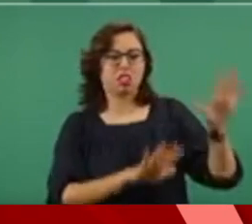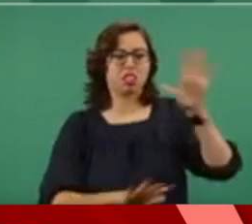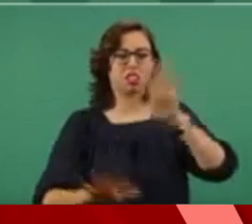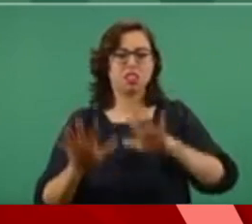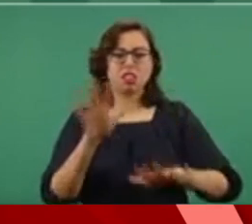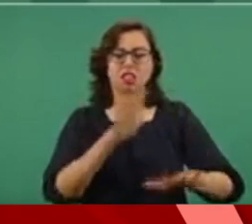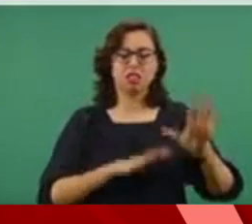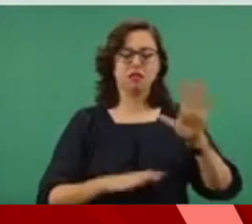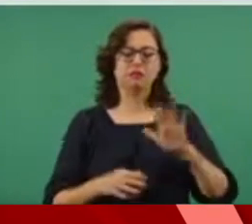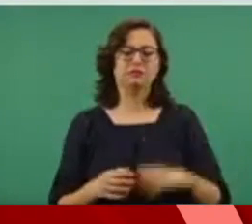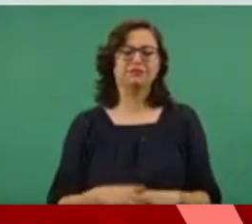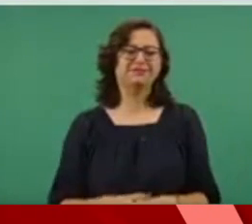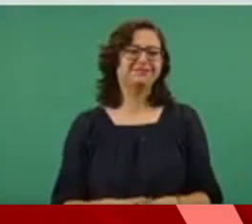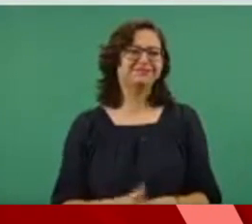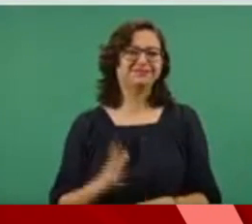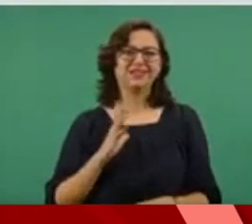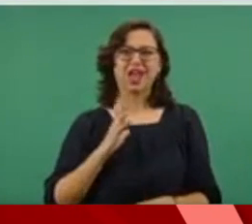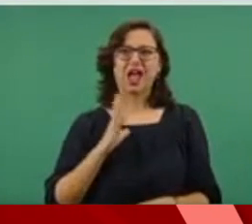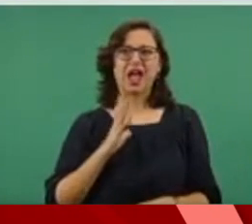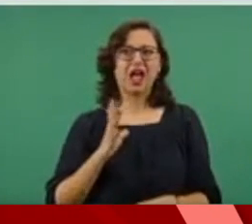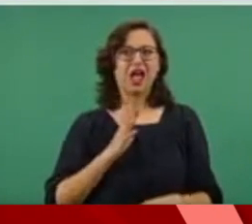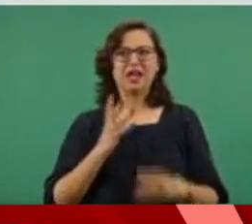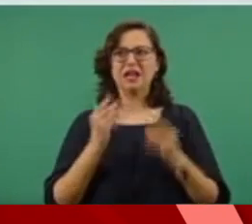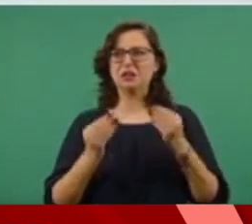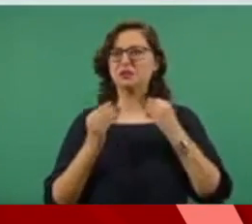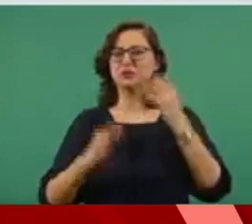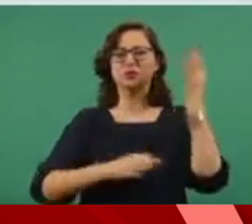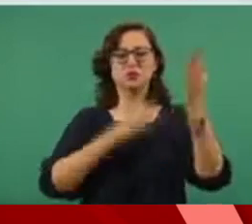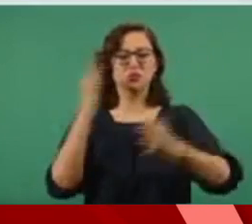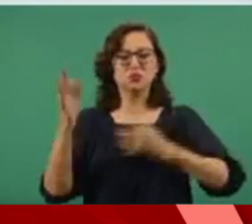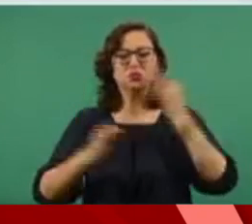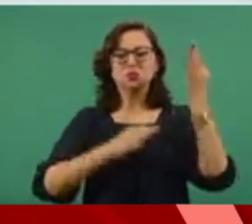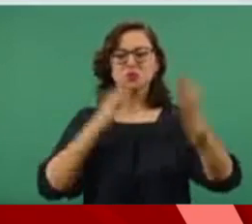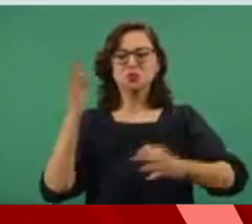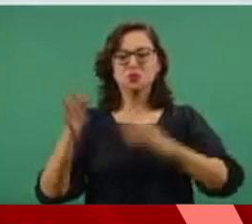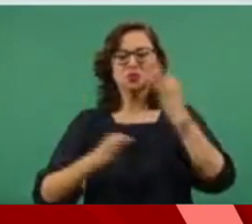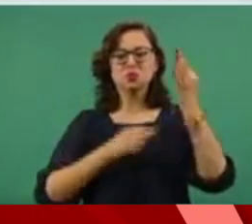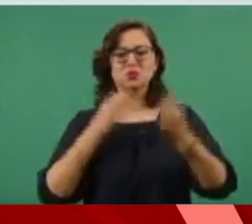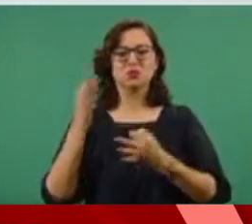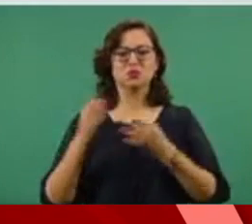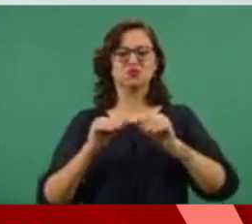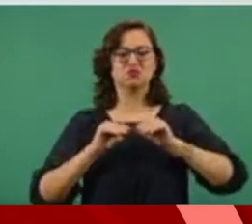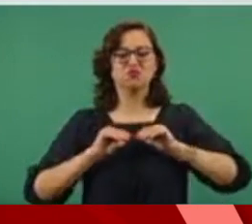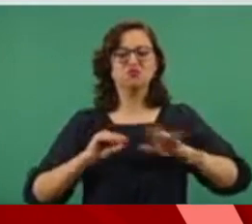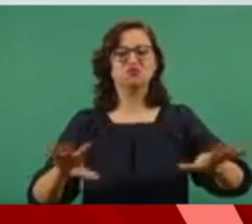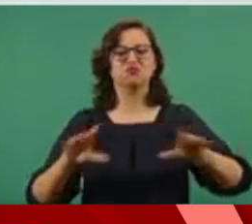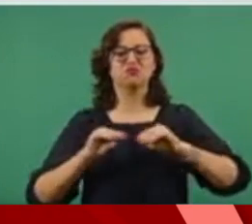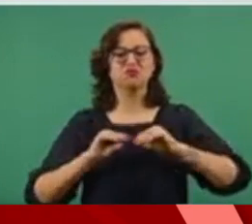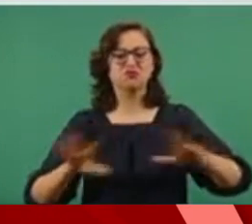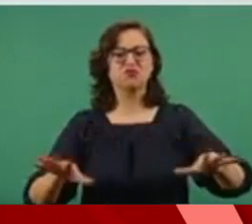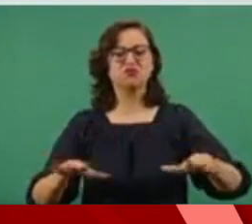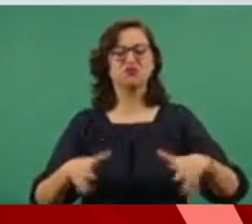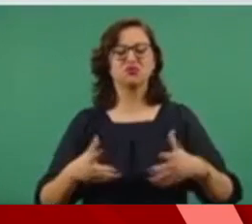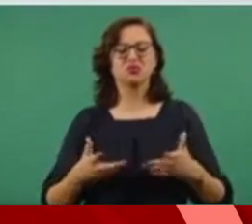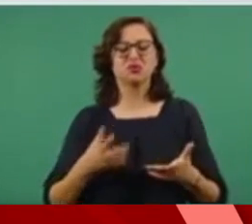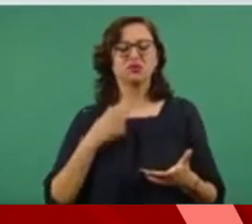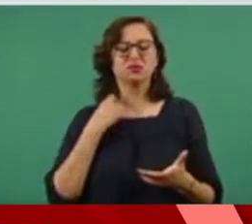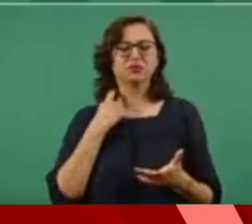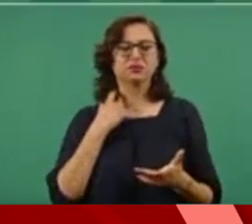hay campañas en los medios, bueno,